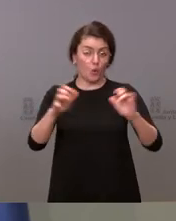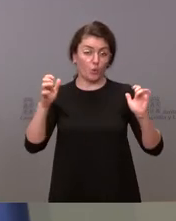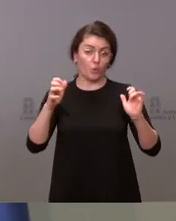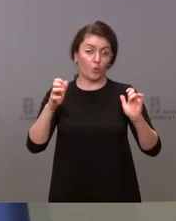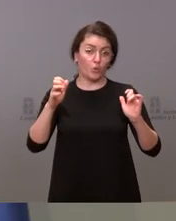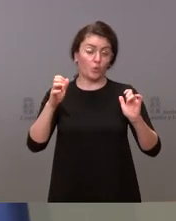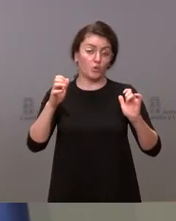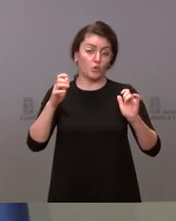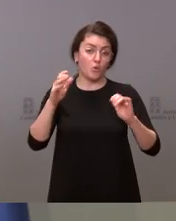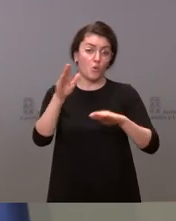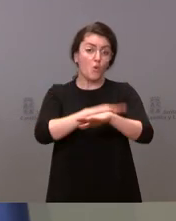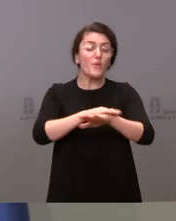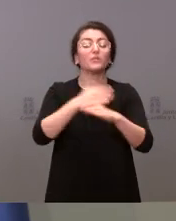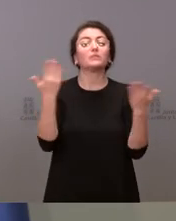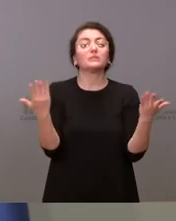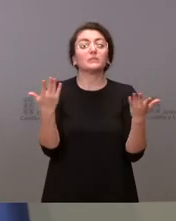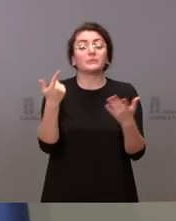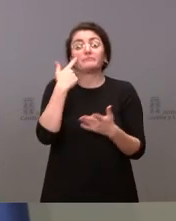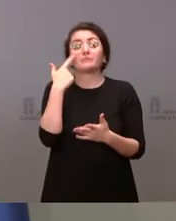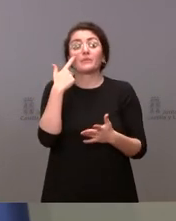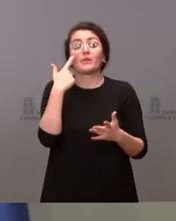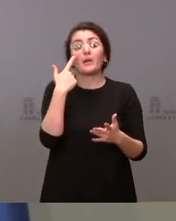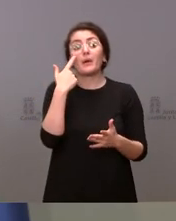pues sumen ustedes los millones en un sitio y en otro.